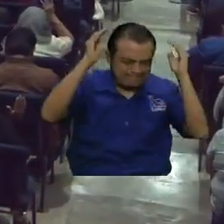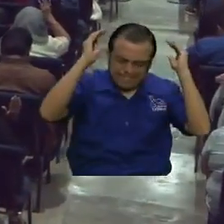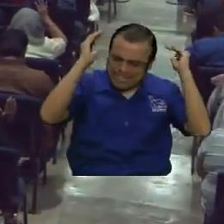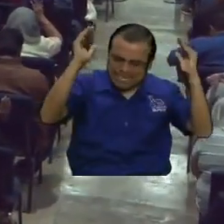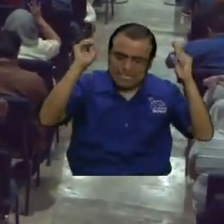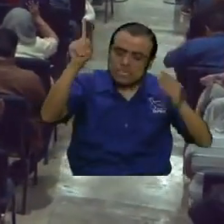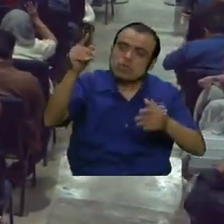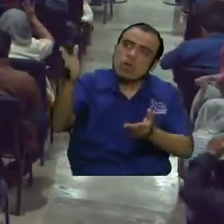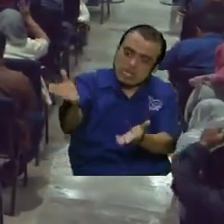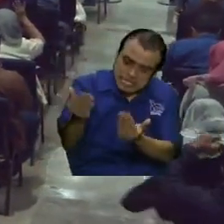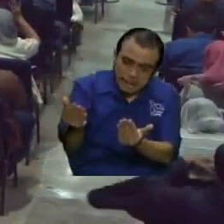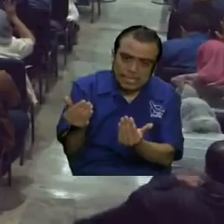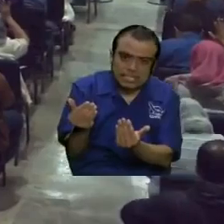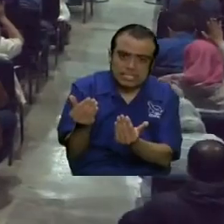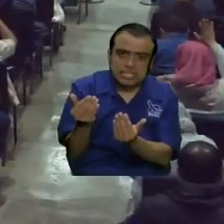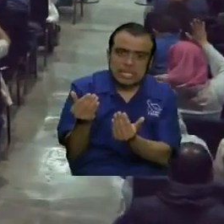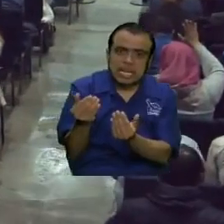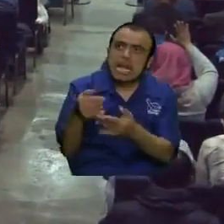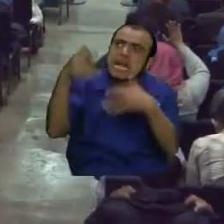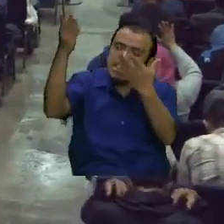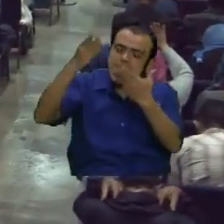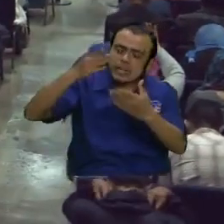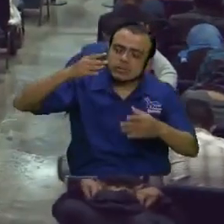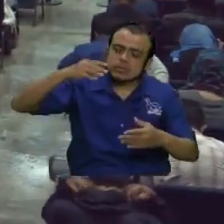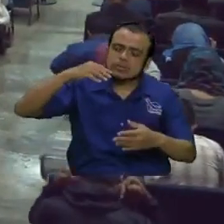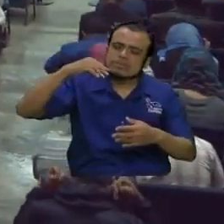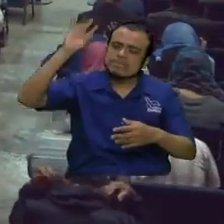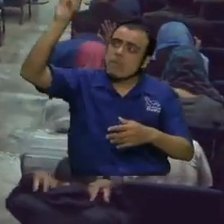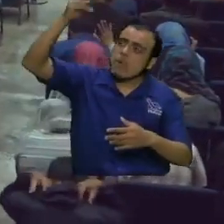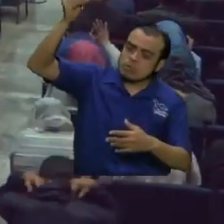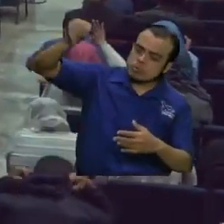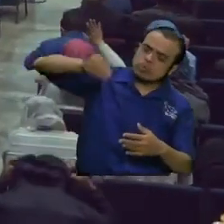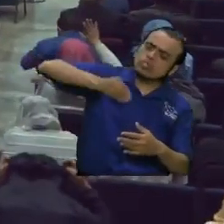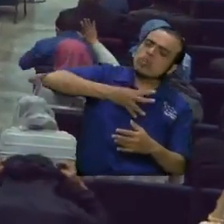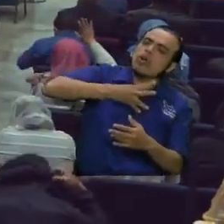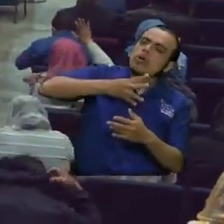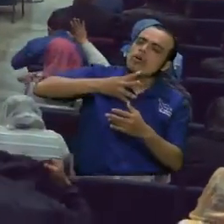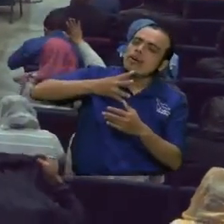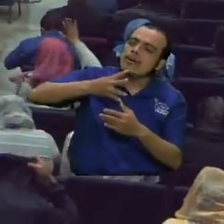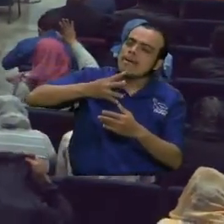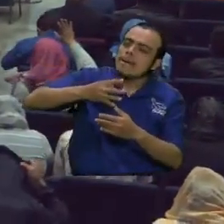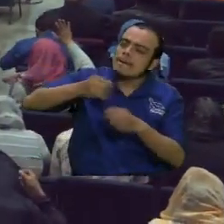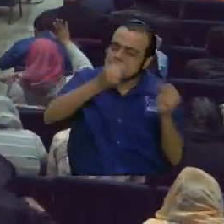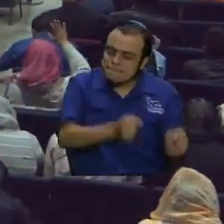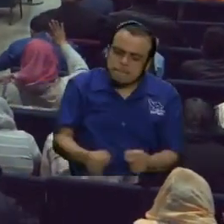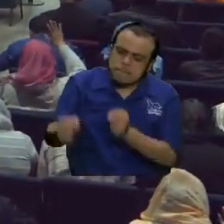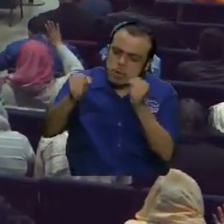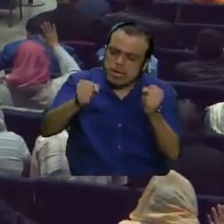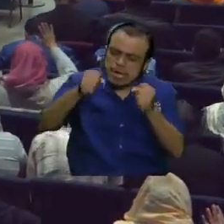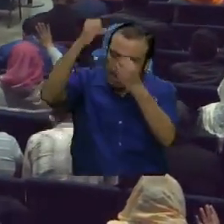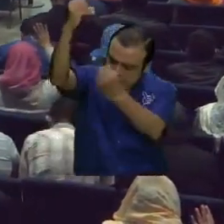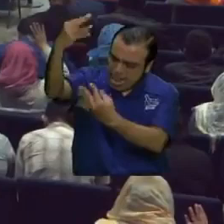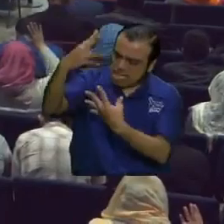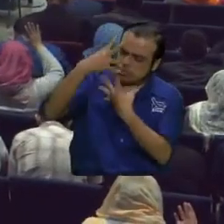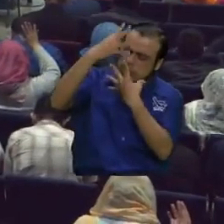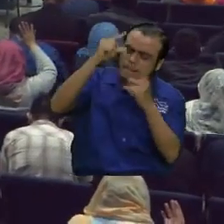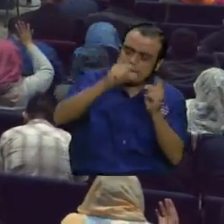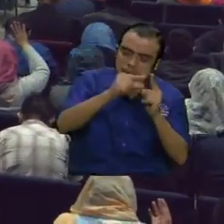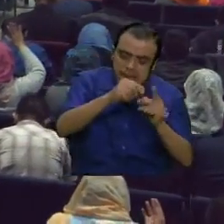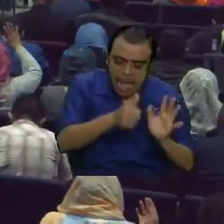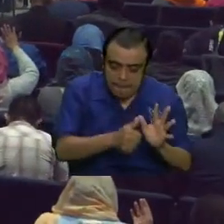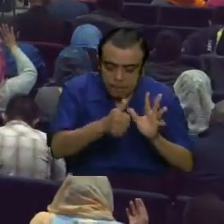llamado. Danos unción, palabra, gracia, Señor, la revelación, una palabra apostólica,